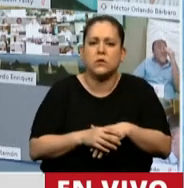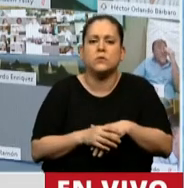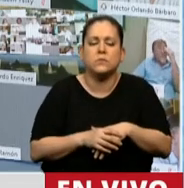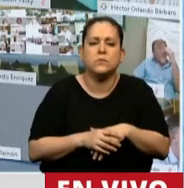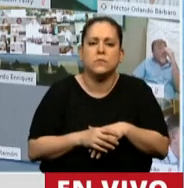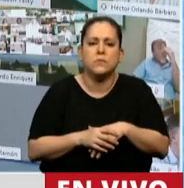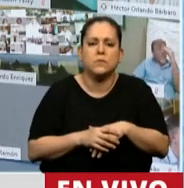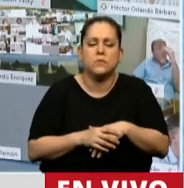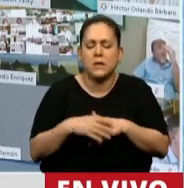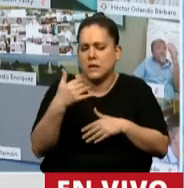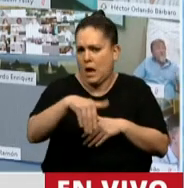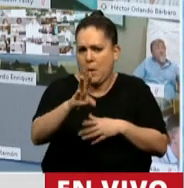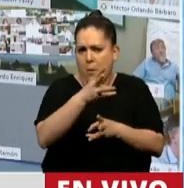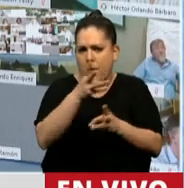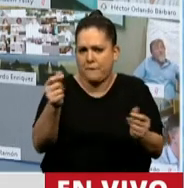peritales